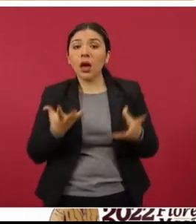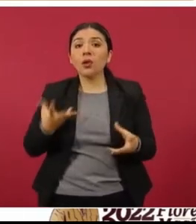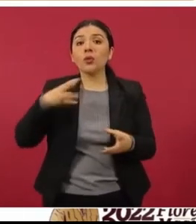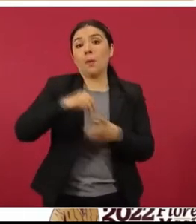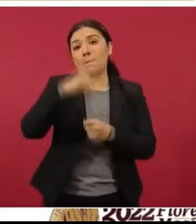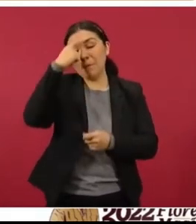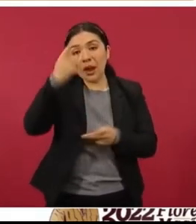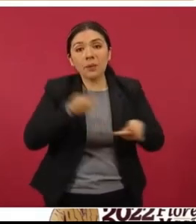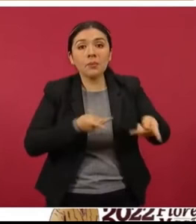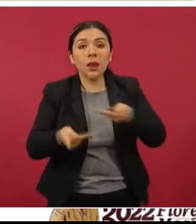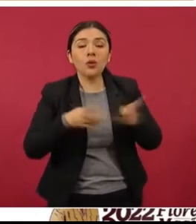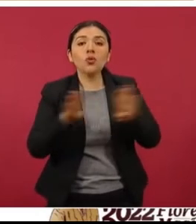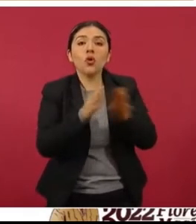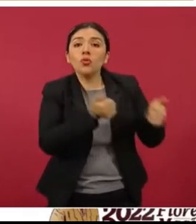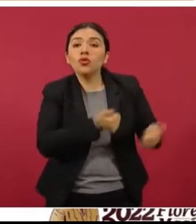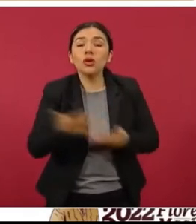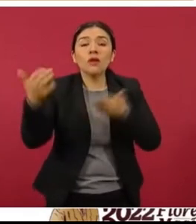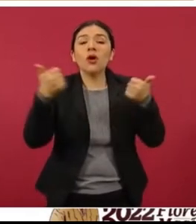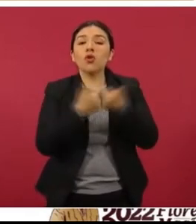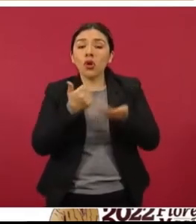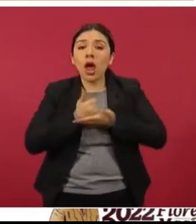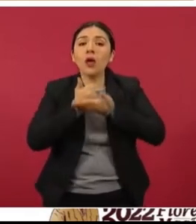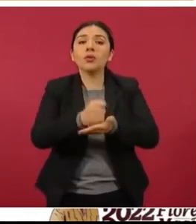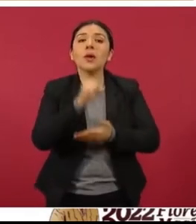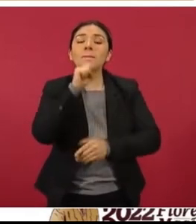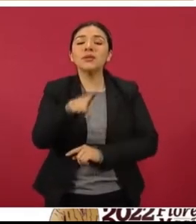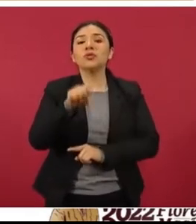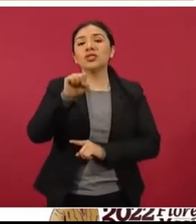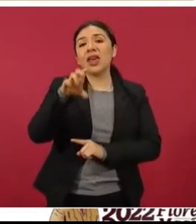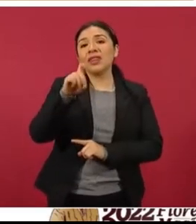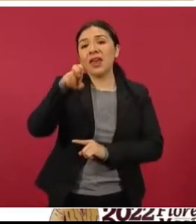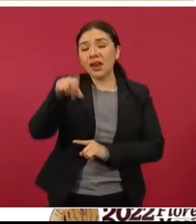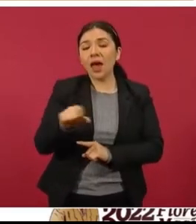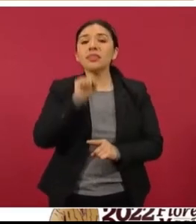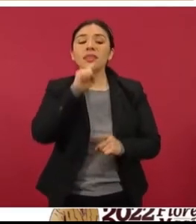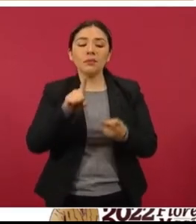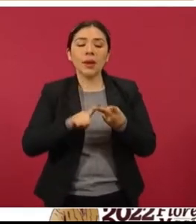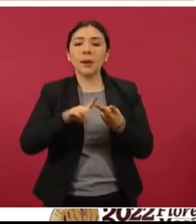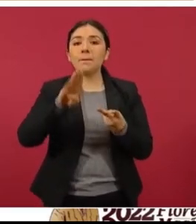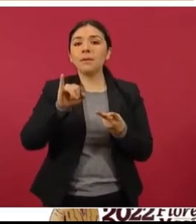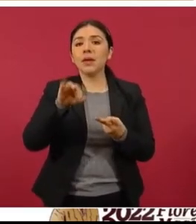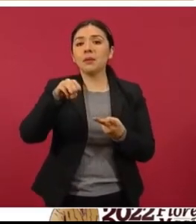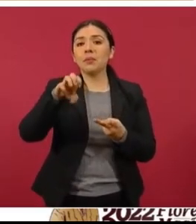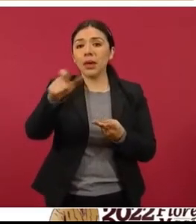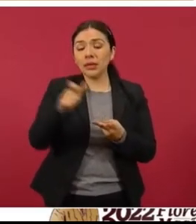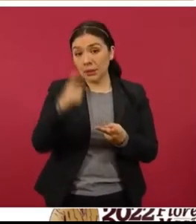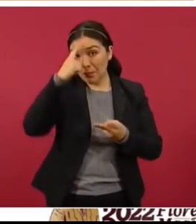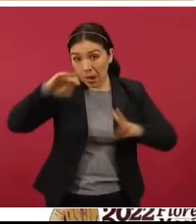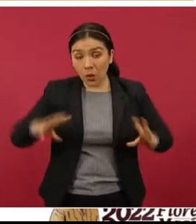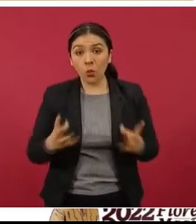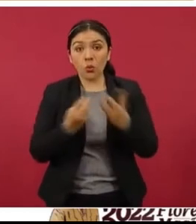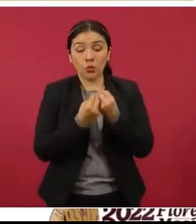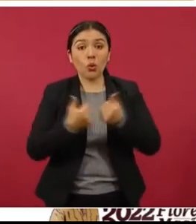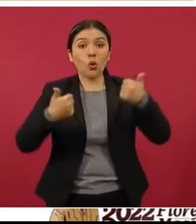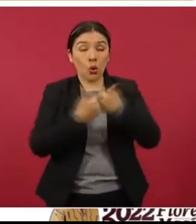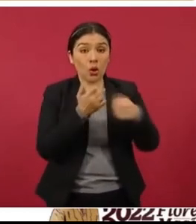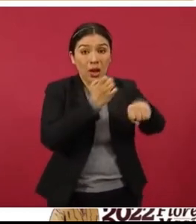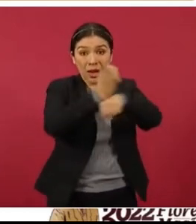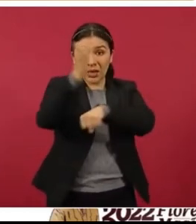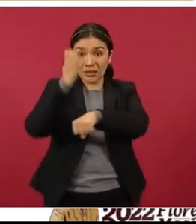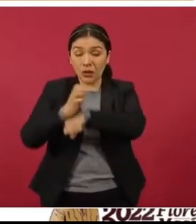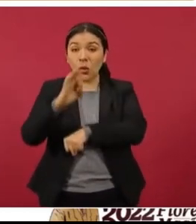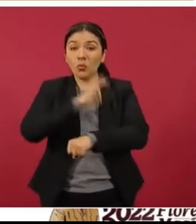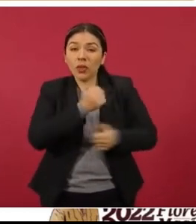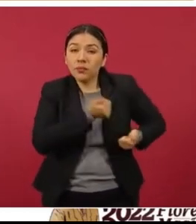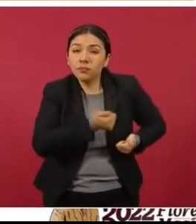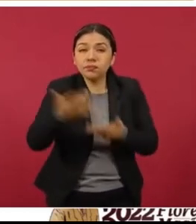plan de distribución con ayuda de Sedena y Virmex, para poder abastecer en conjunto con los estados 12